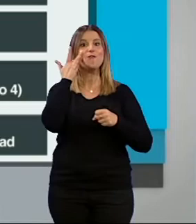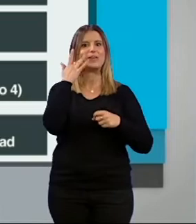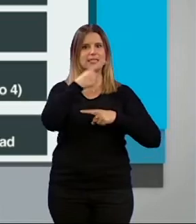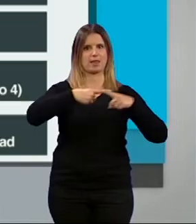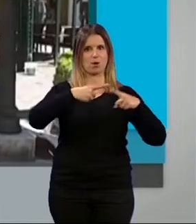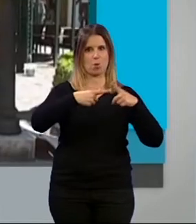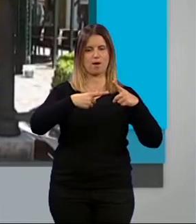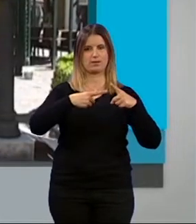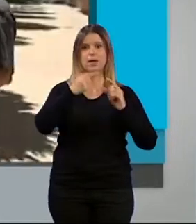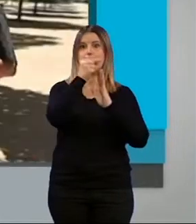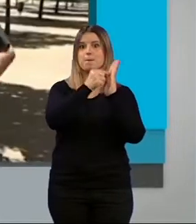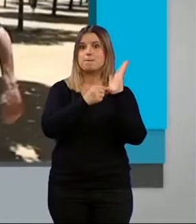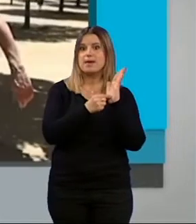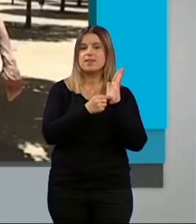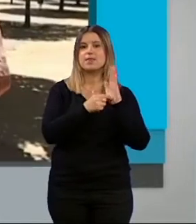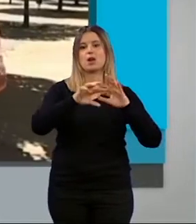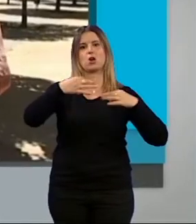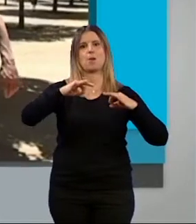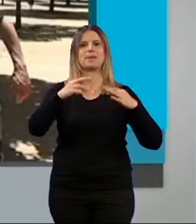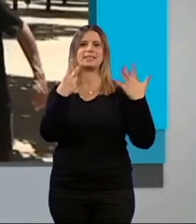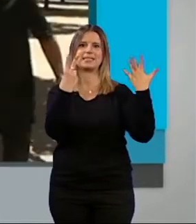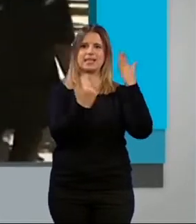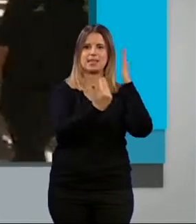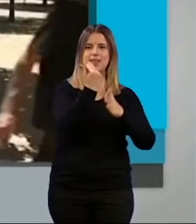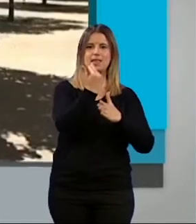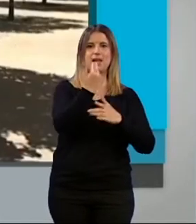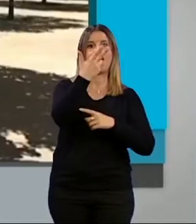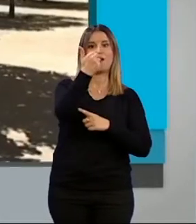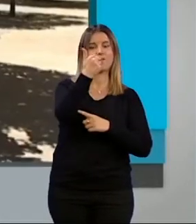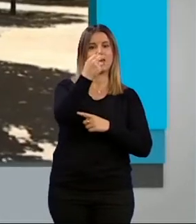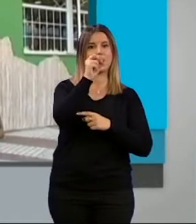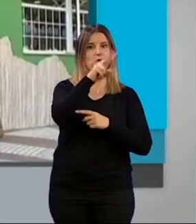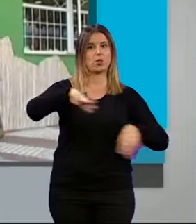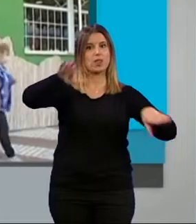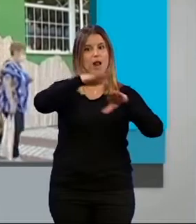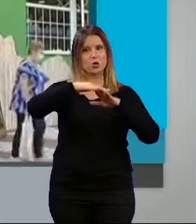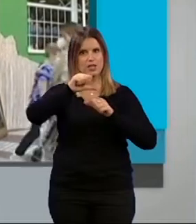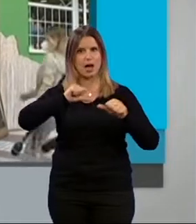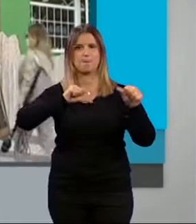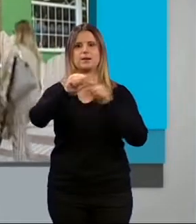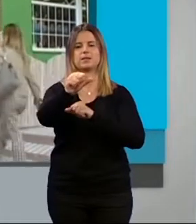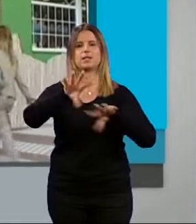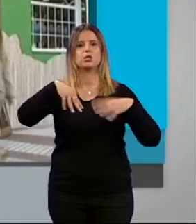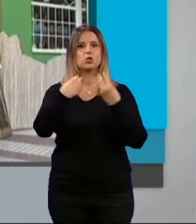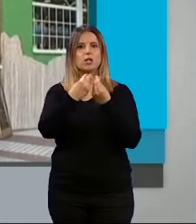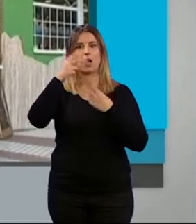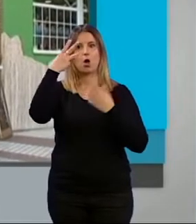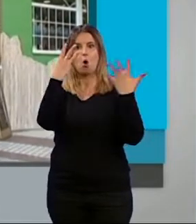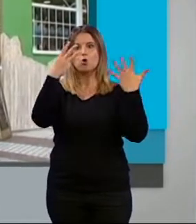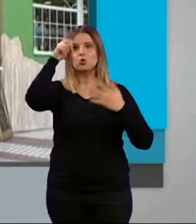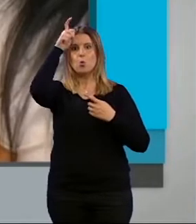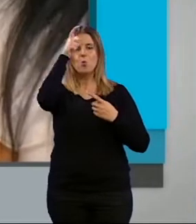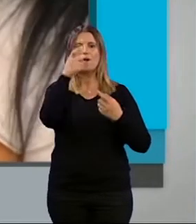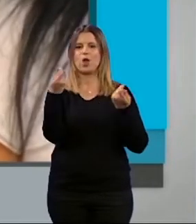La vigencia de las medidas será de 7 días desde las 0 horas del viernes 12 de marzo. Un total de 8 municipios estarán